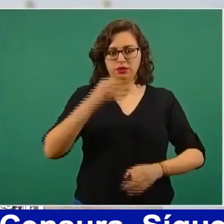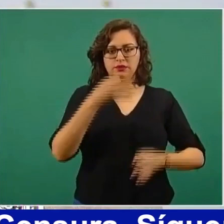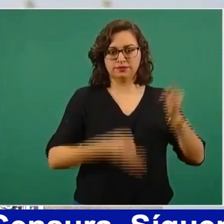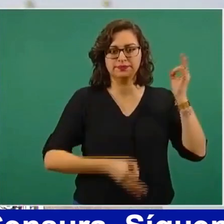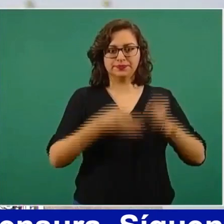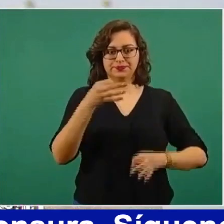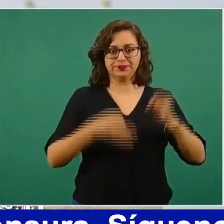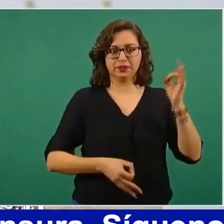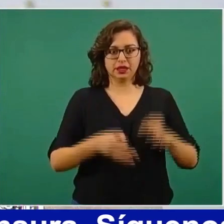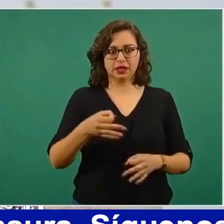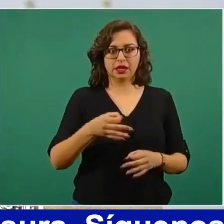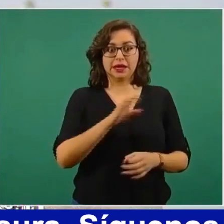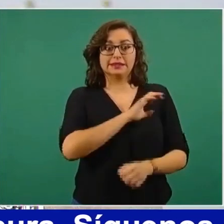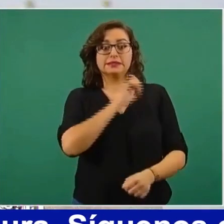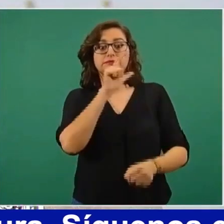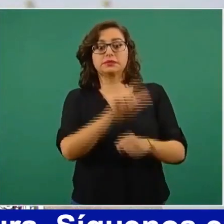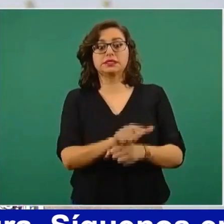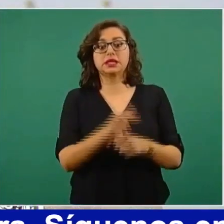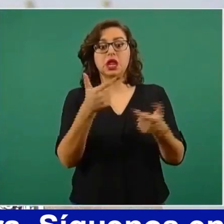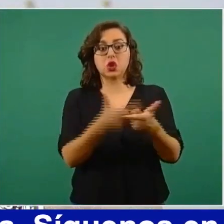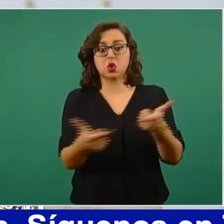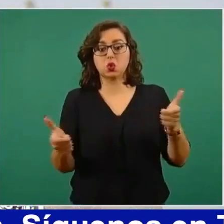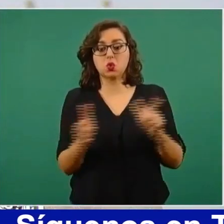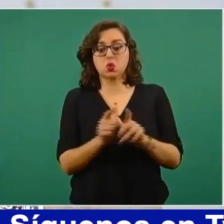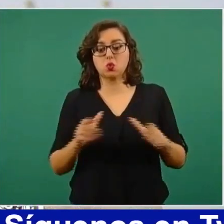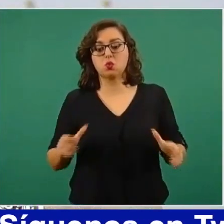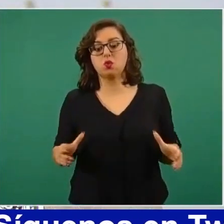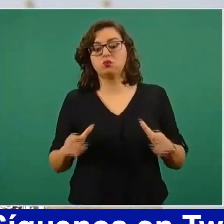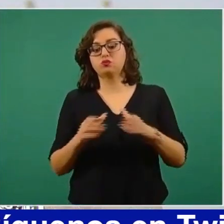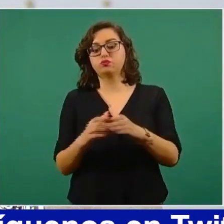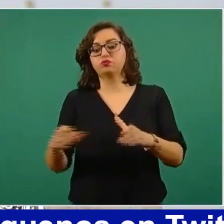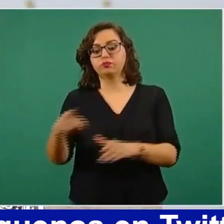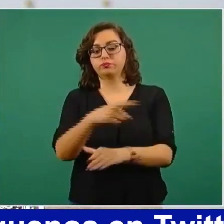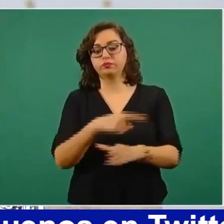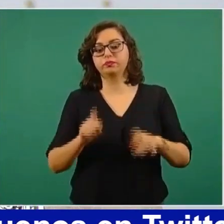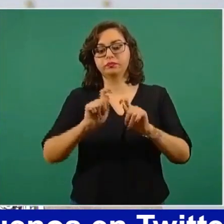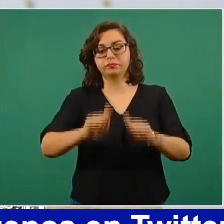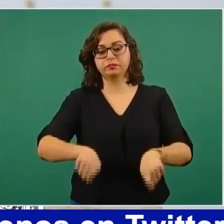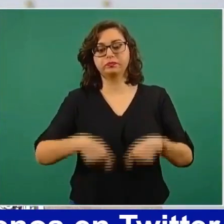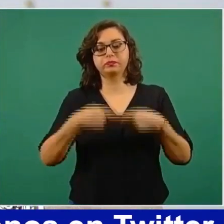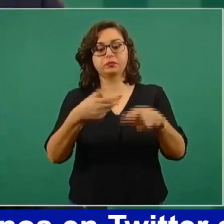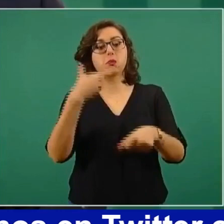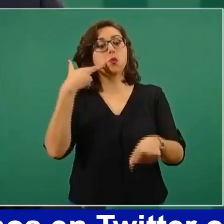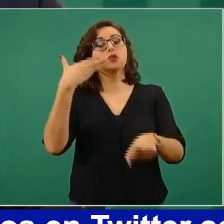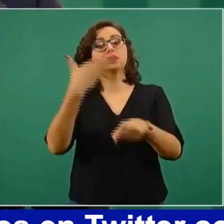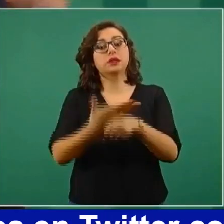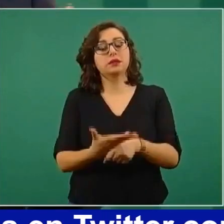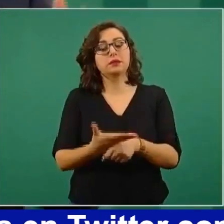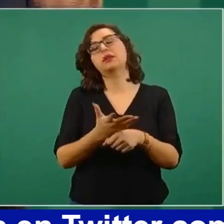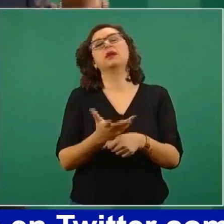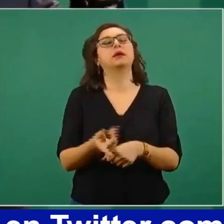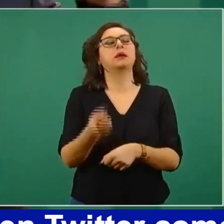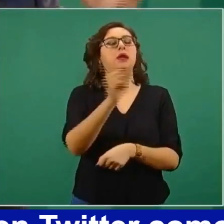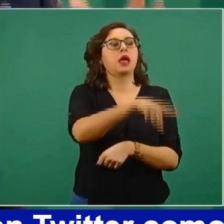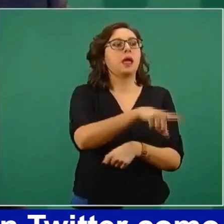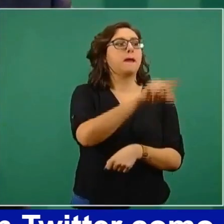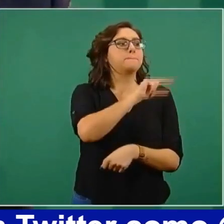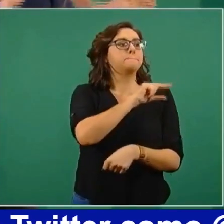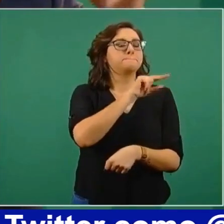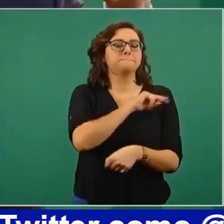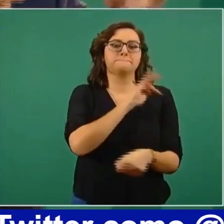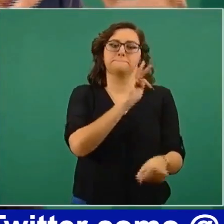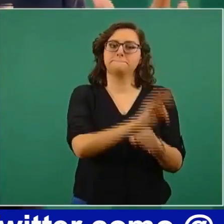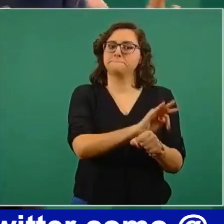para apoyar a particulares. Todo esto es lo que tiene que ver con la reforma eléctrica,